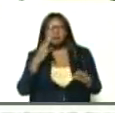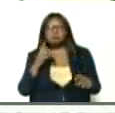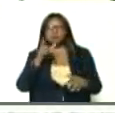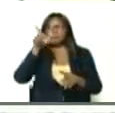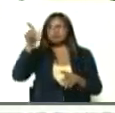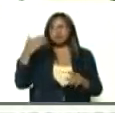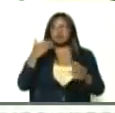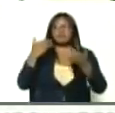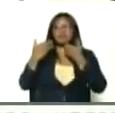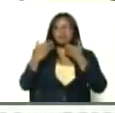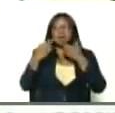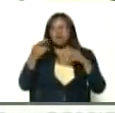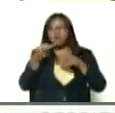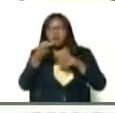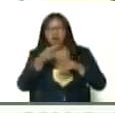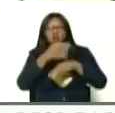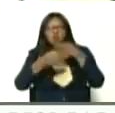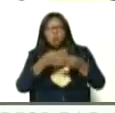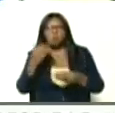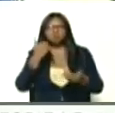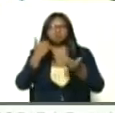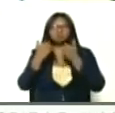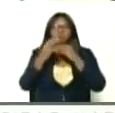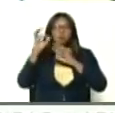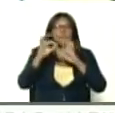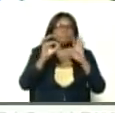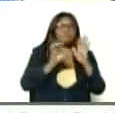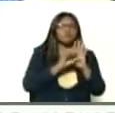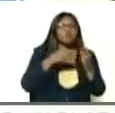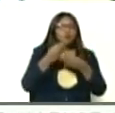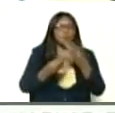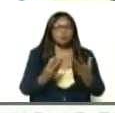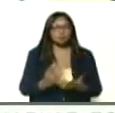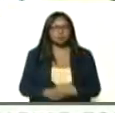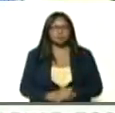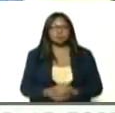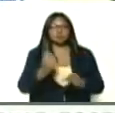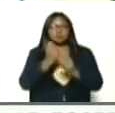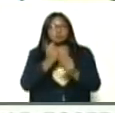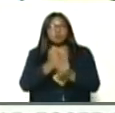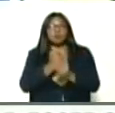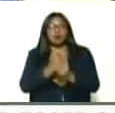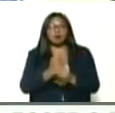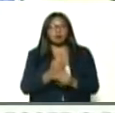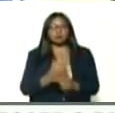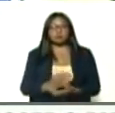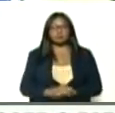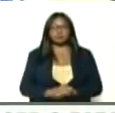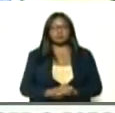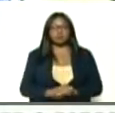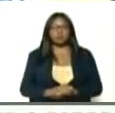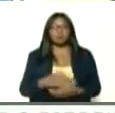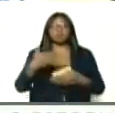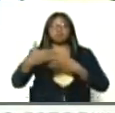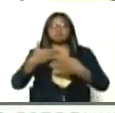para todos los casos, confirmados, eso es una labor, toma y dame, o dame y dame,